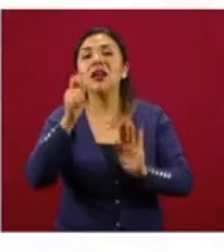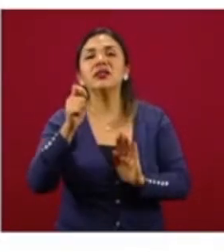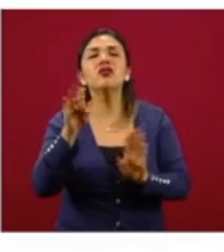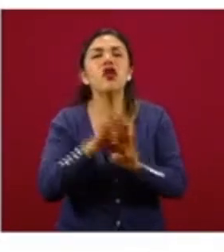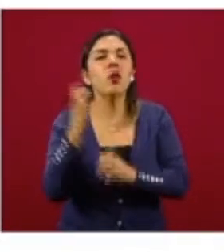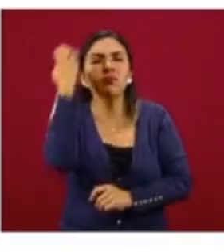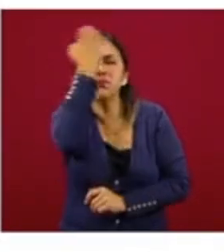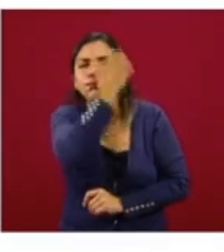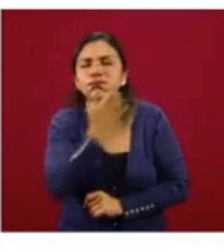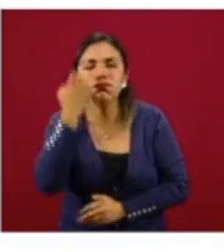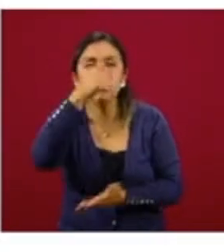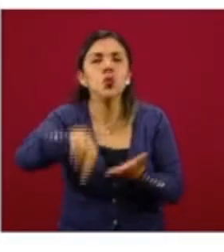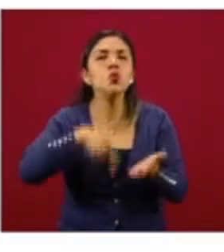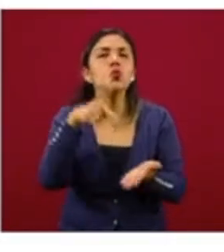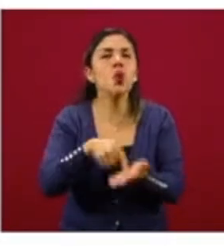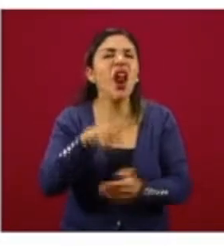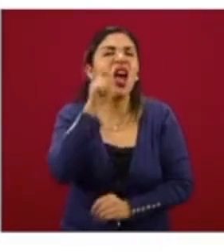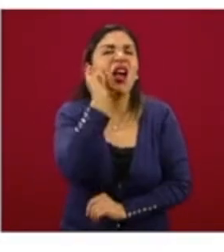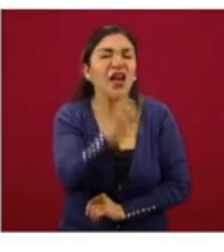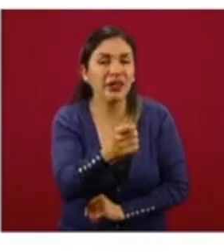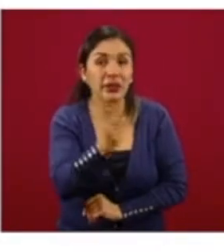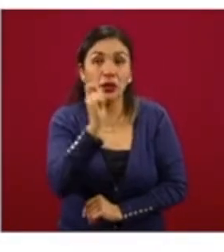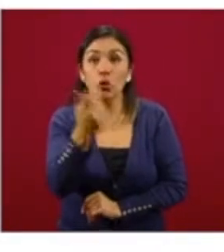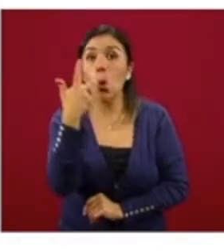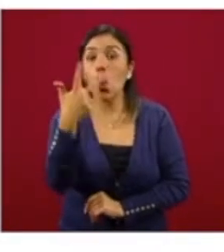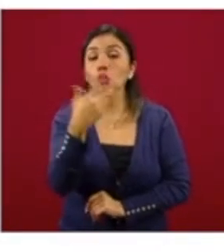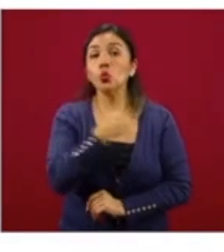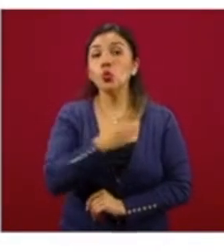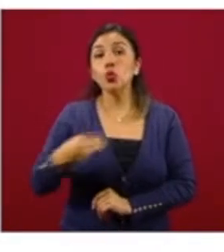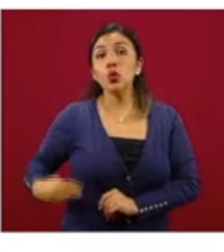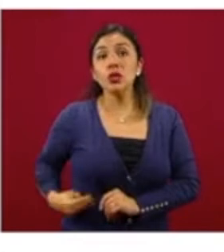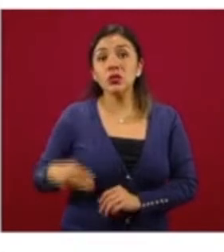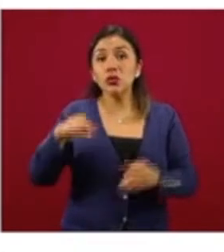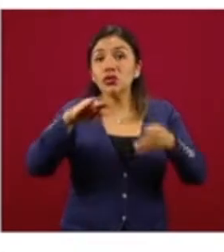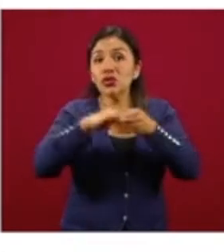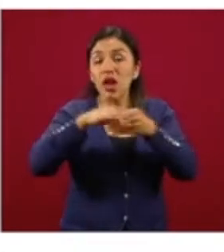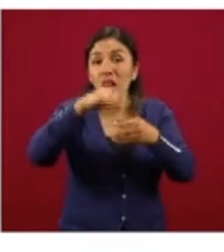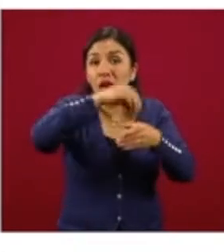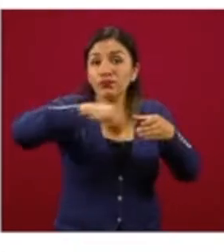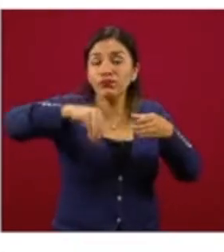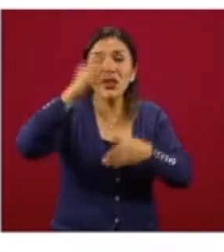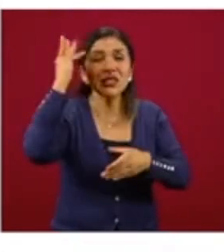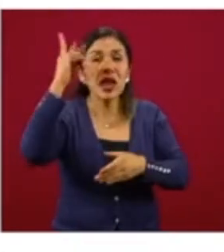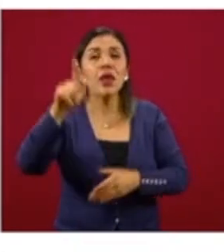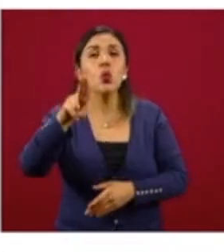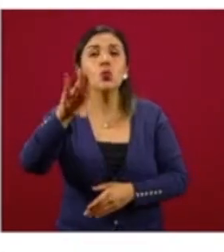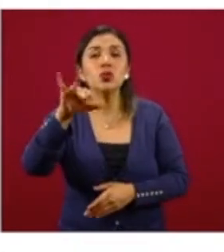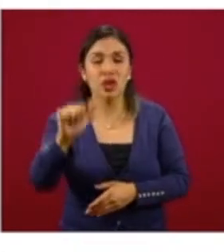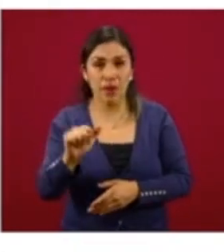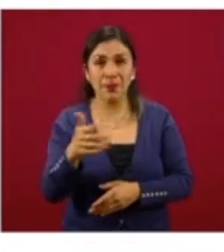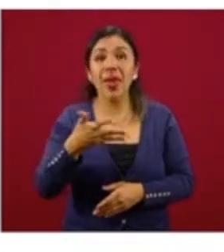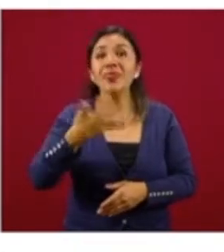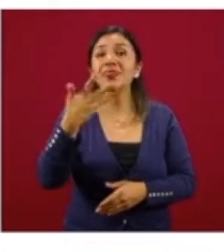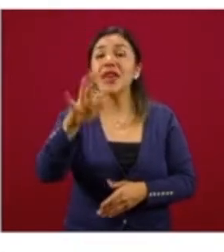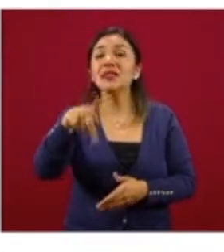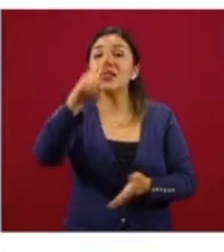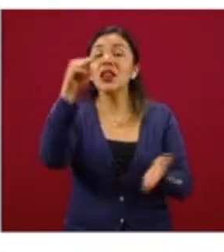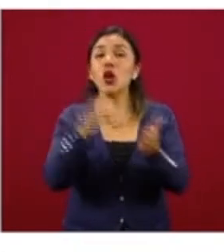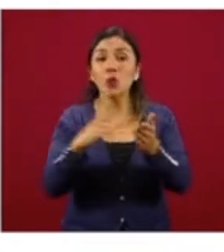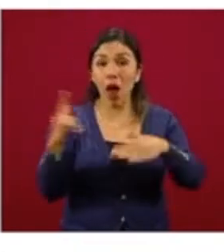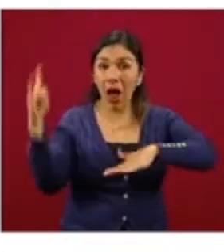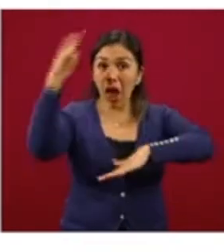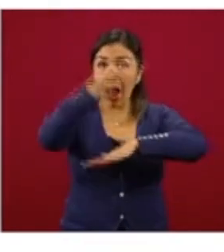diagnóstico de la zona. Estamos hablando de los ocho municipios que están en el entorno de Santa Lucía. A diez kilómetros del